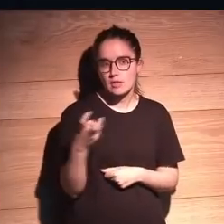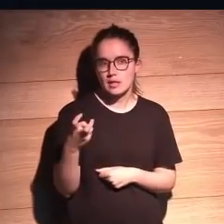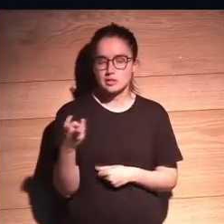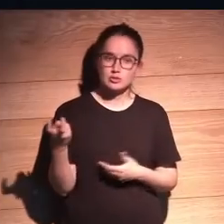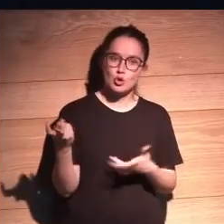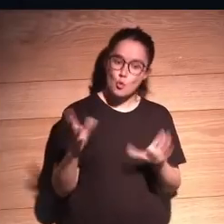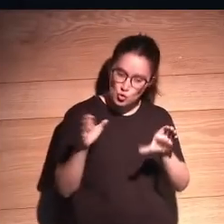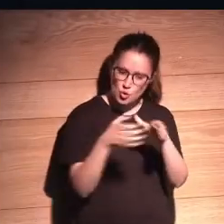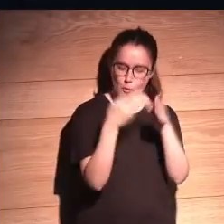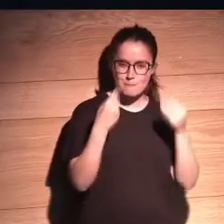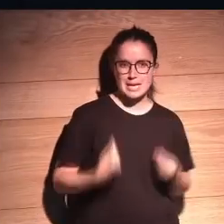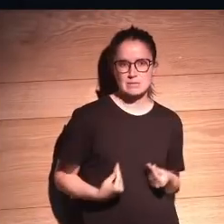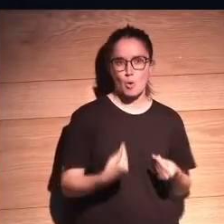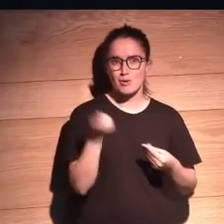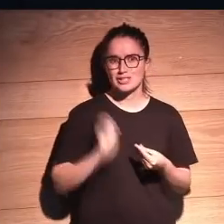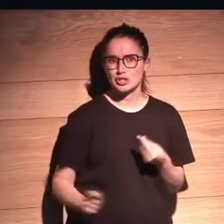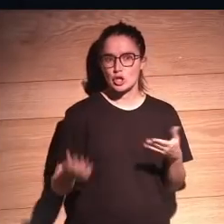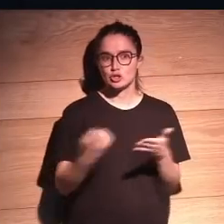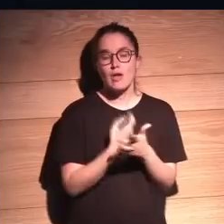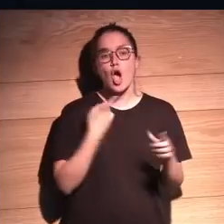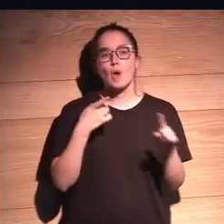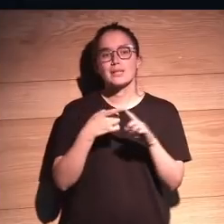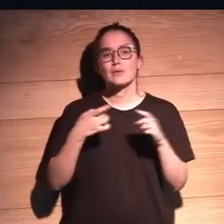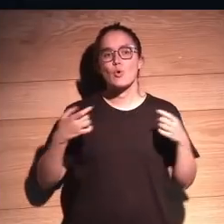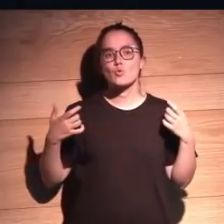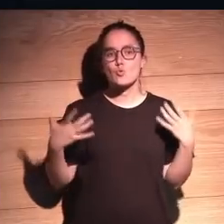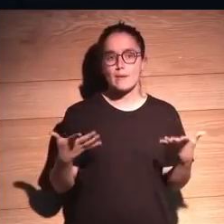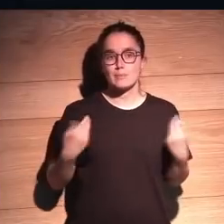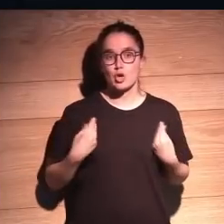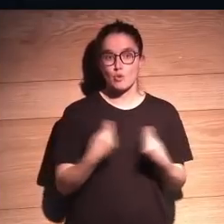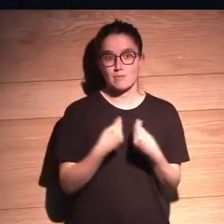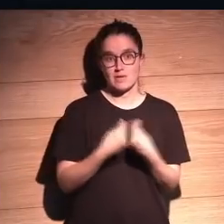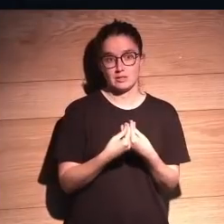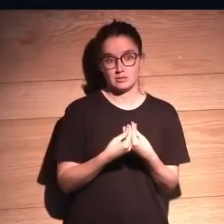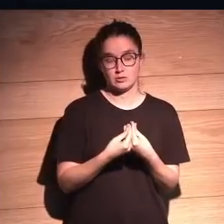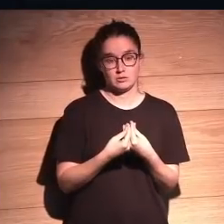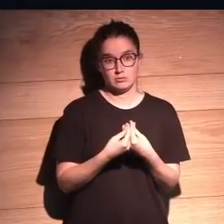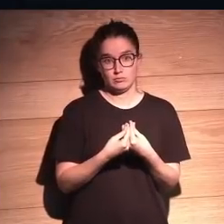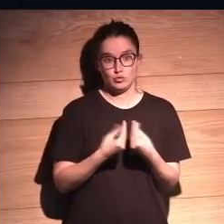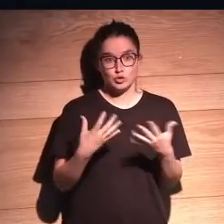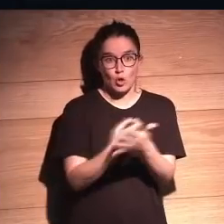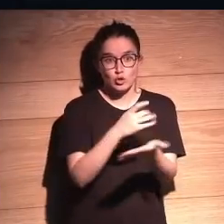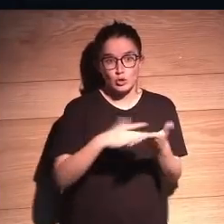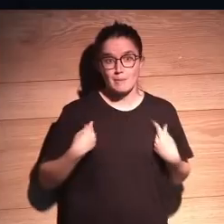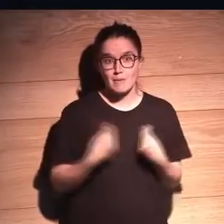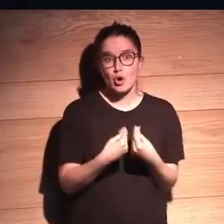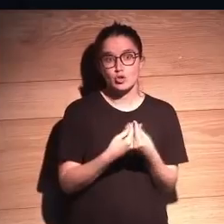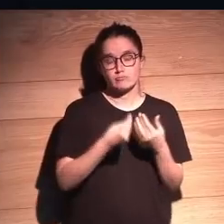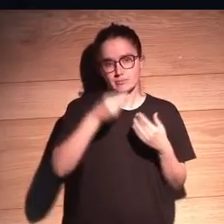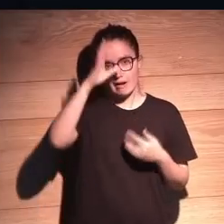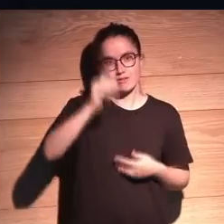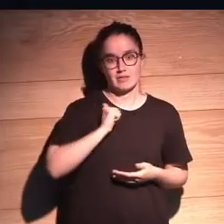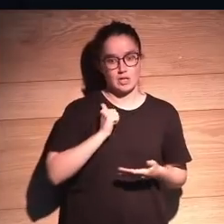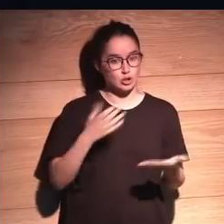ponerlas dentro. Porque la idea es que vamos a convivir todos con ella, con la inteligencia artificial. Pues